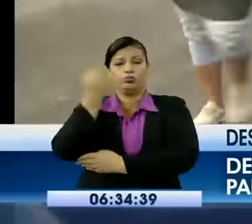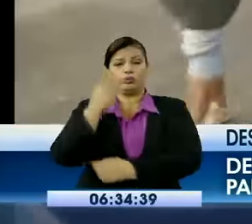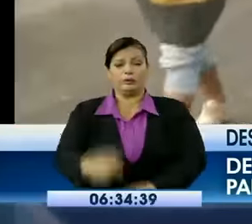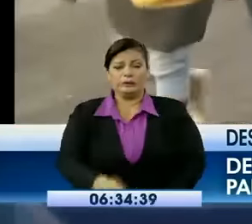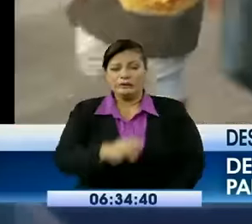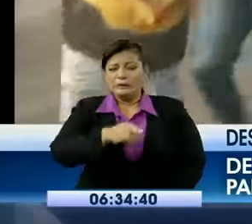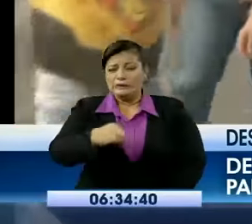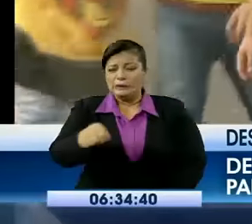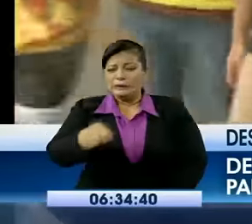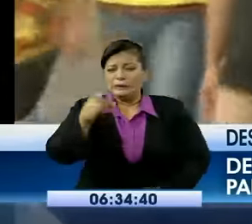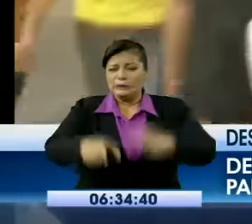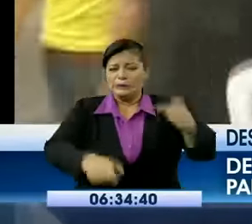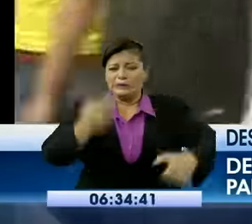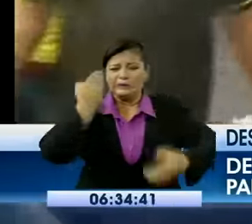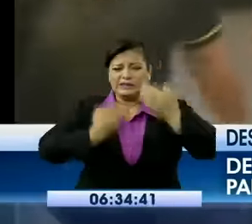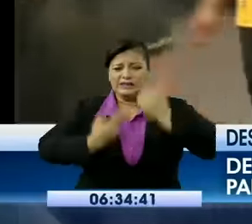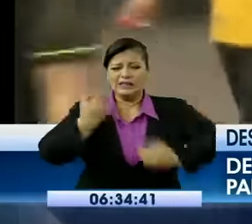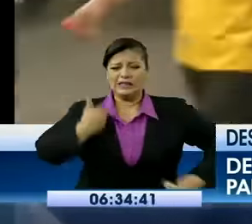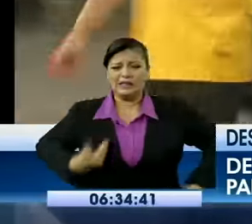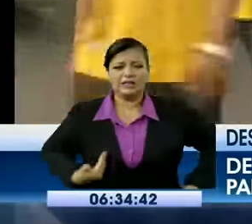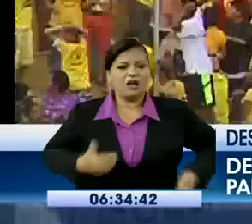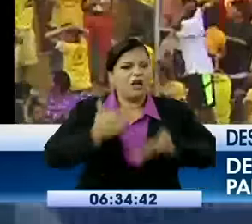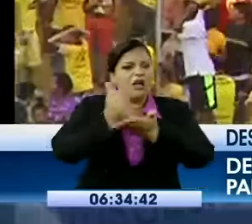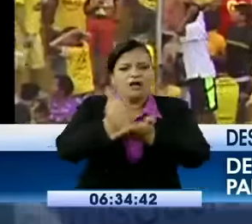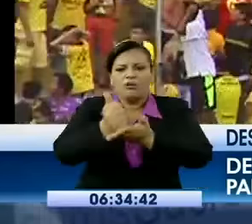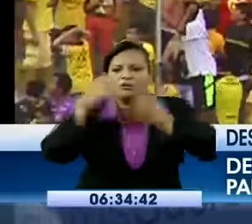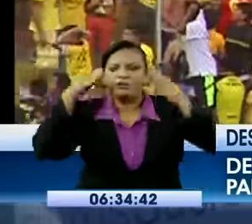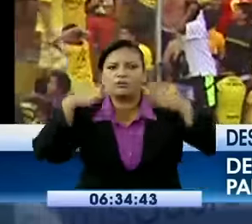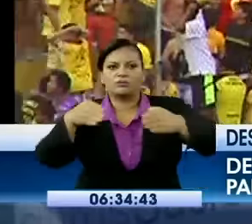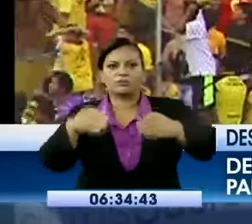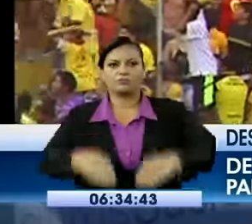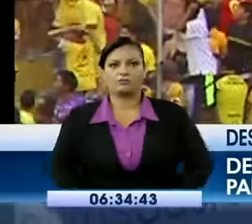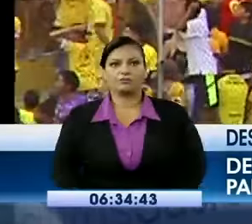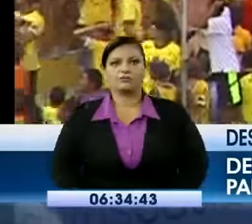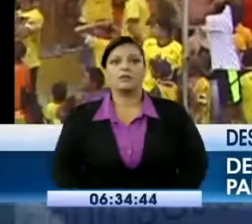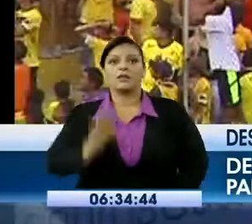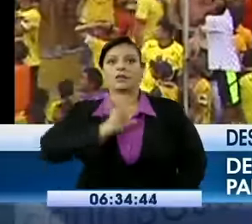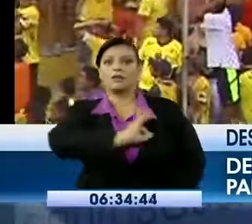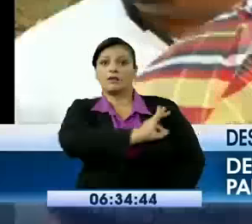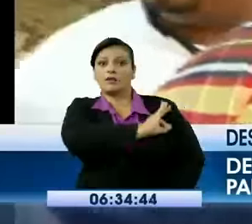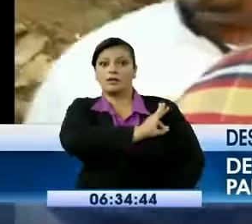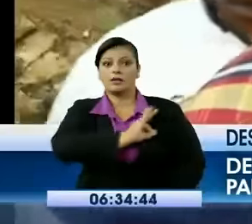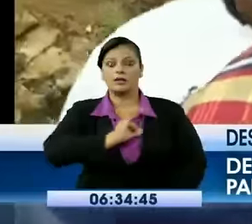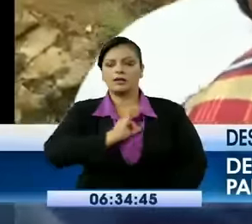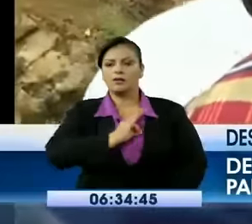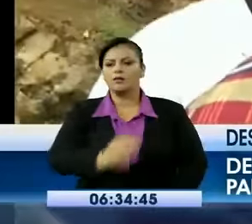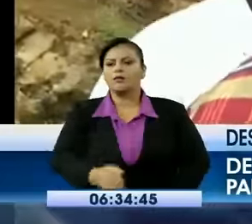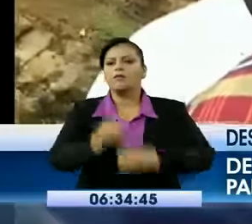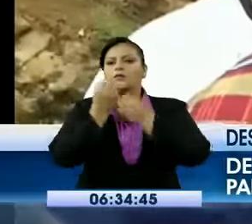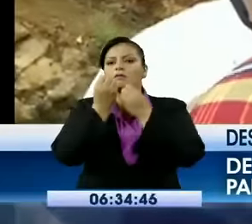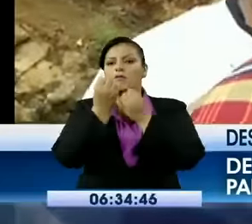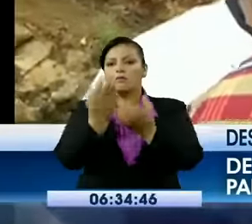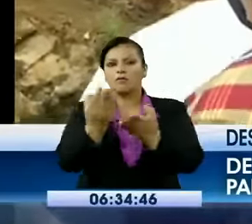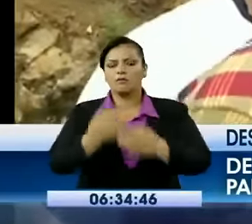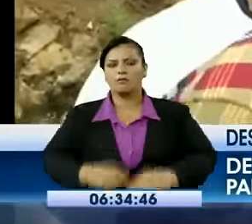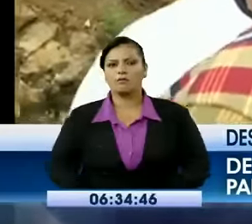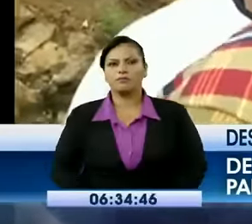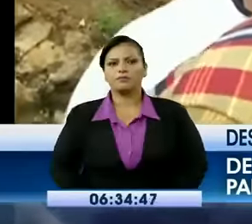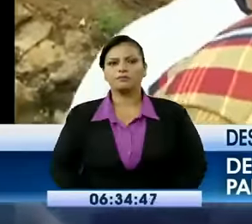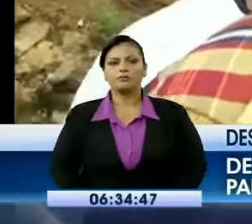garantías. De seguridad, como lo exige la Federación Ecuatoriana de Fútbol. Nosotros vamos a generar una reunión.